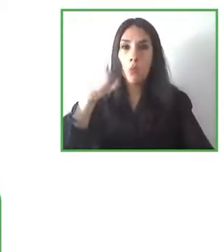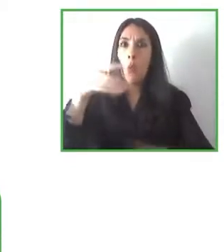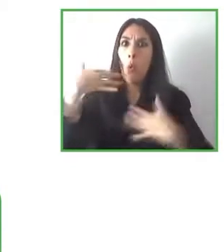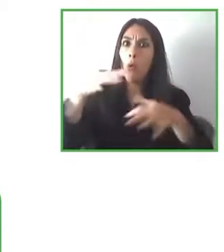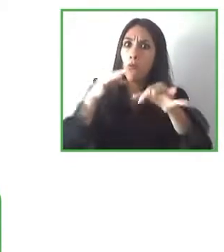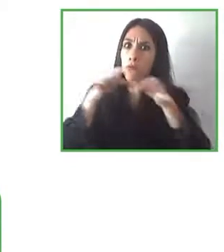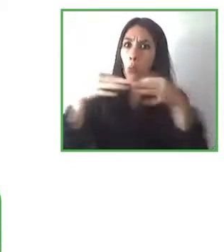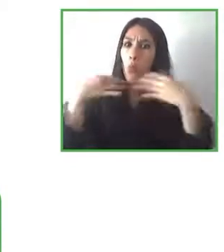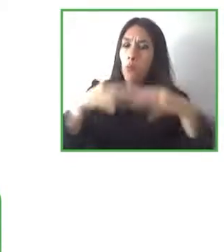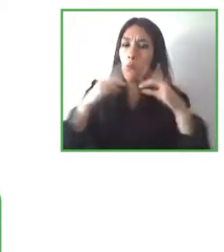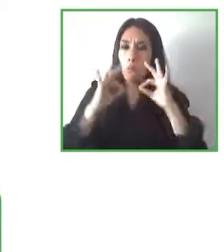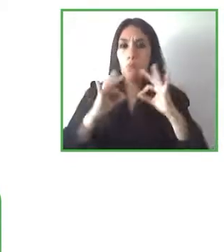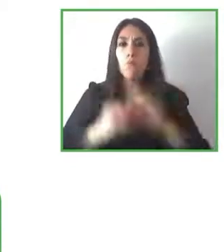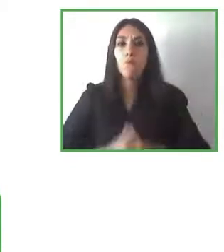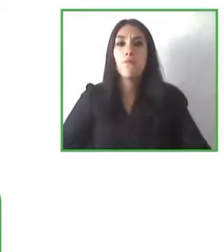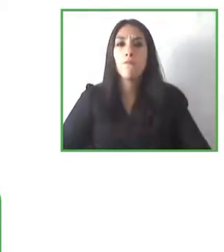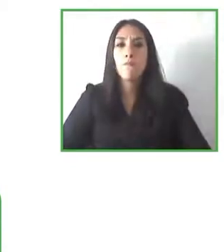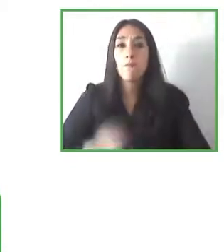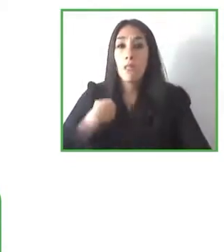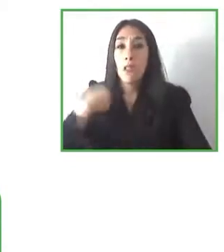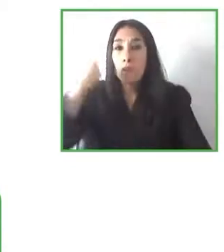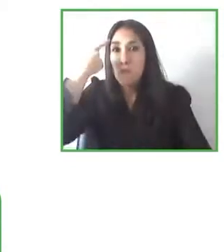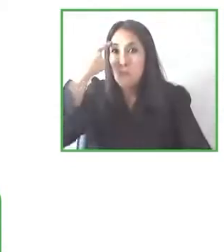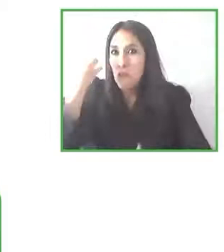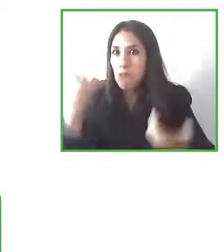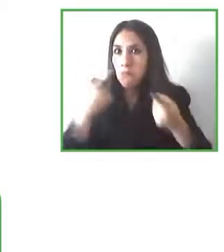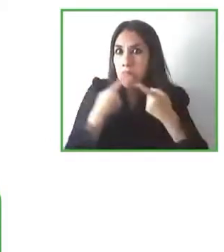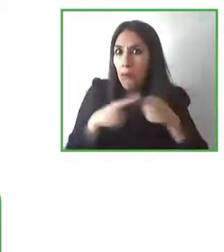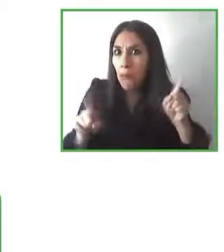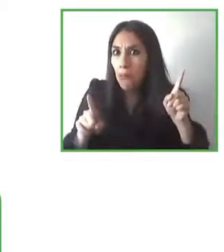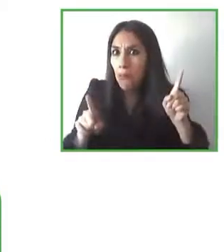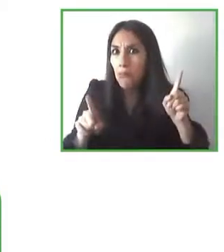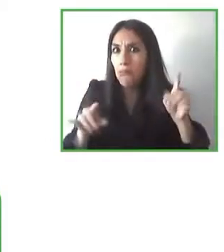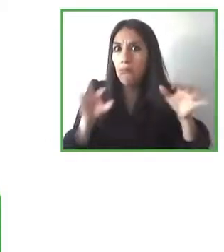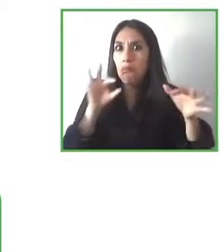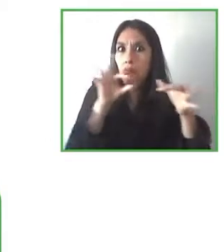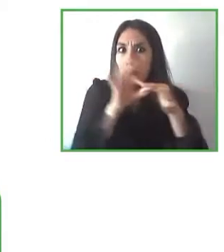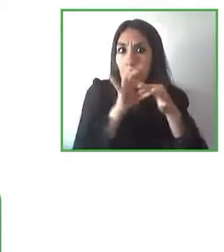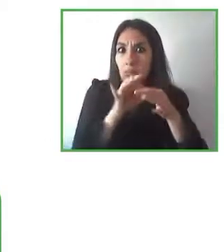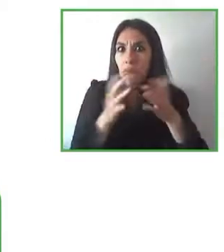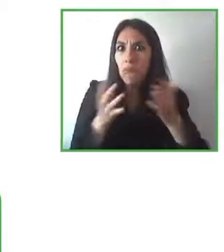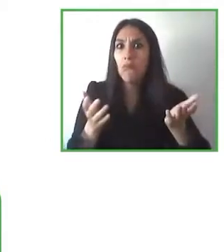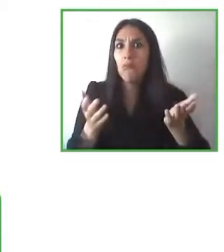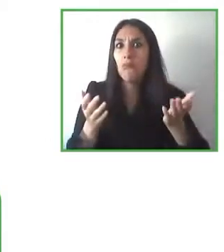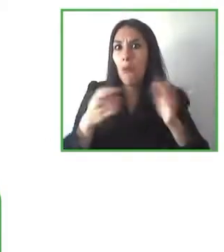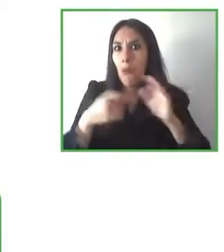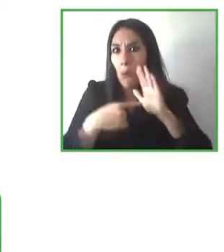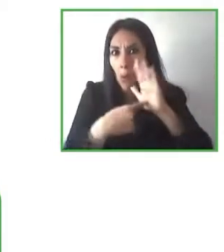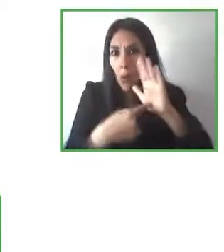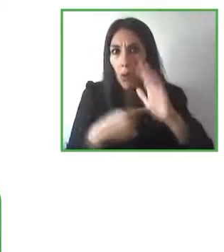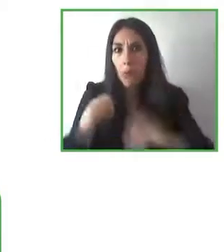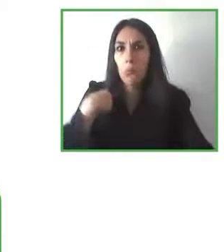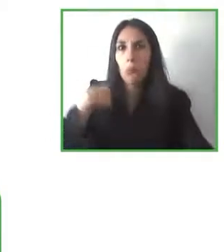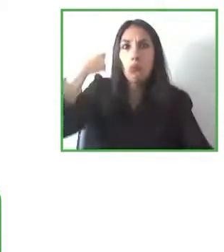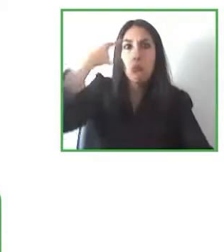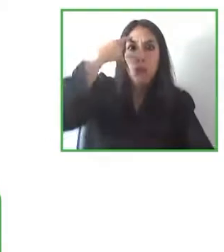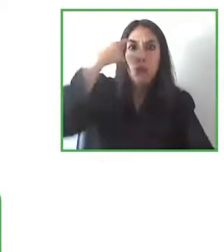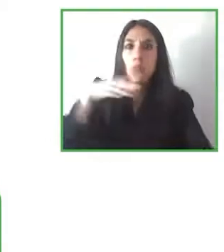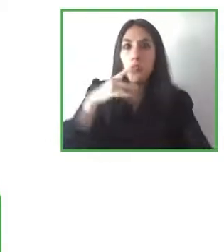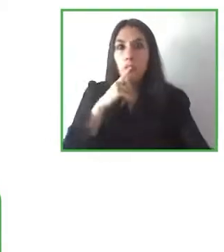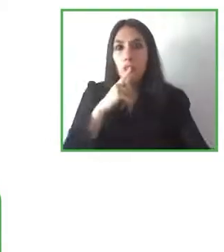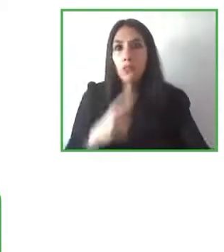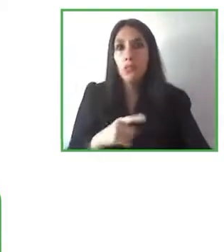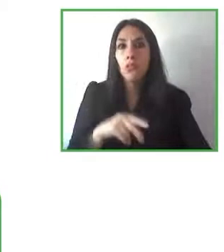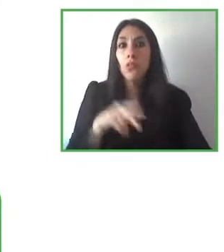sinergias que se podrían dar y hablando nuevamente de lo de realidad la realidad aumentada entre vuestra aplicación y lo que está